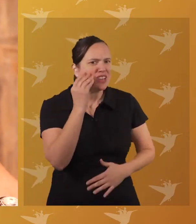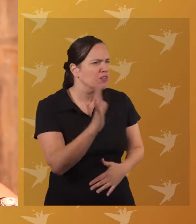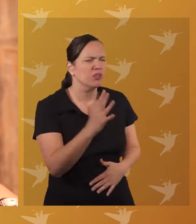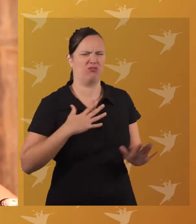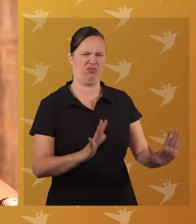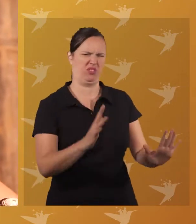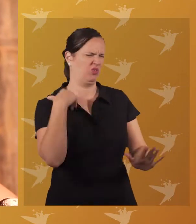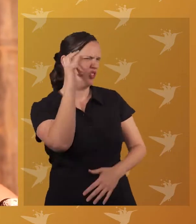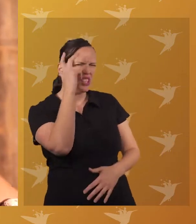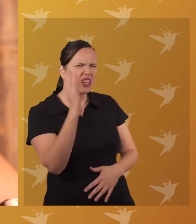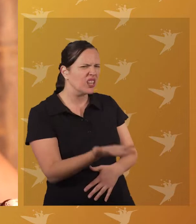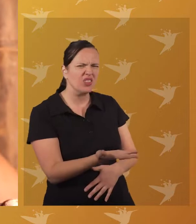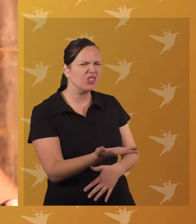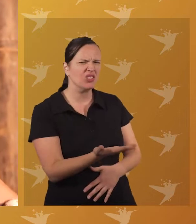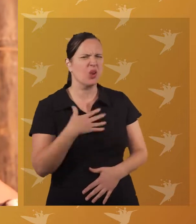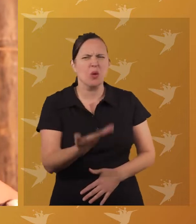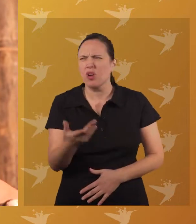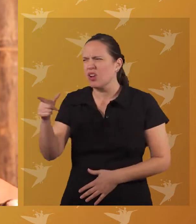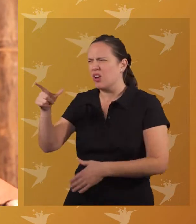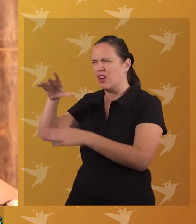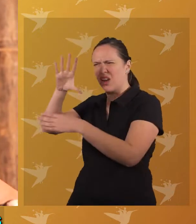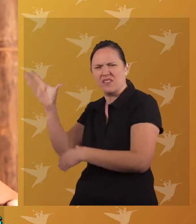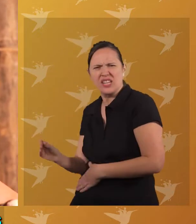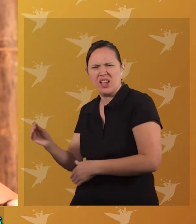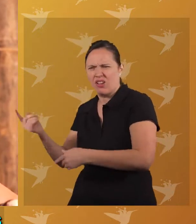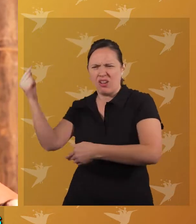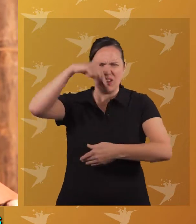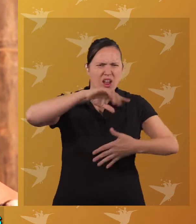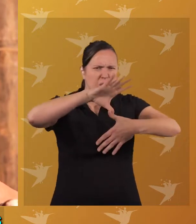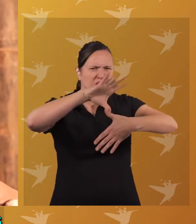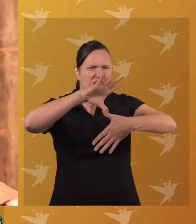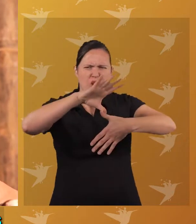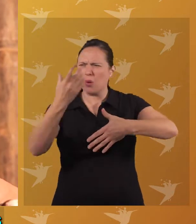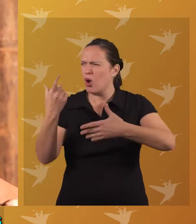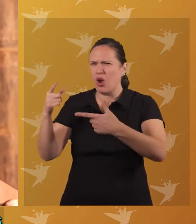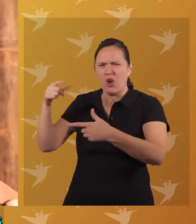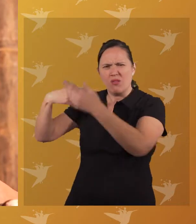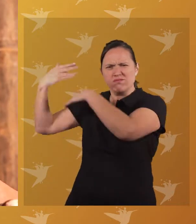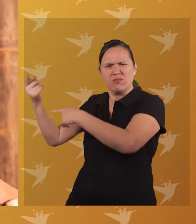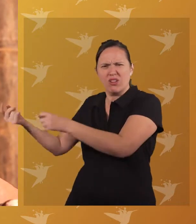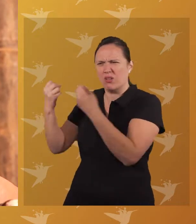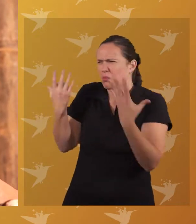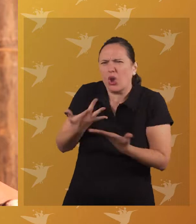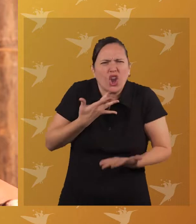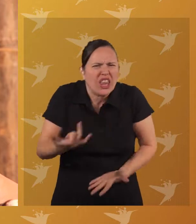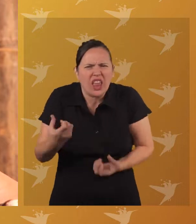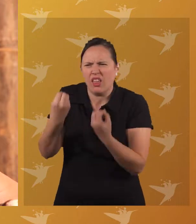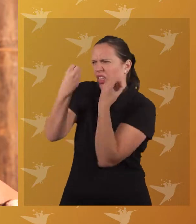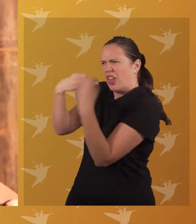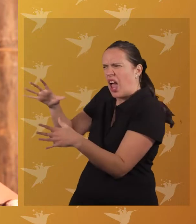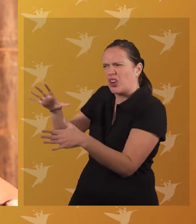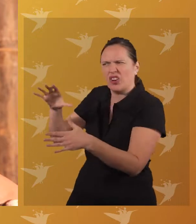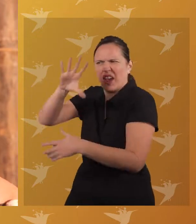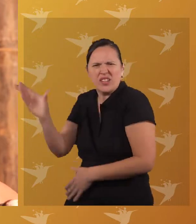hay algo que no entiendo África está al otro lado del mundo ¿Cómo hicieron nuestros antepasados para llegar a este continente? No entiendo por qué